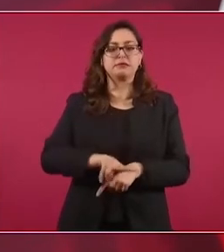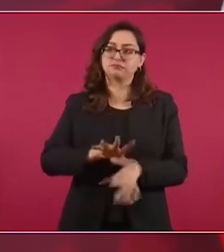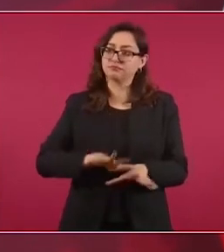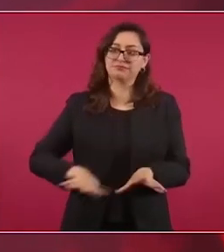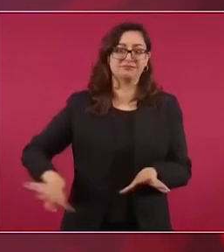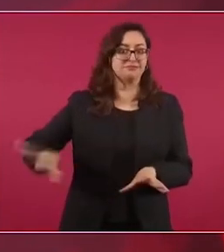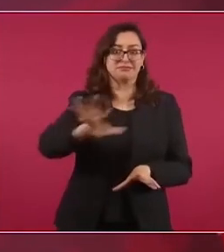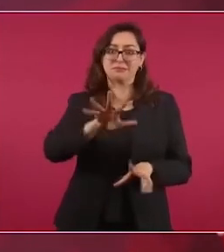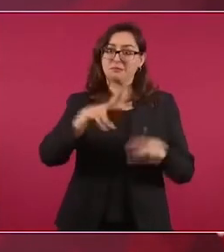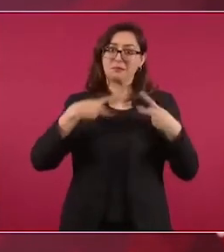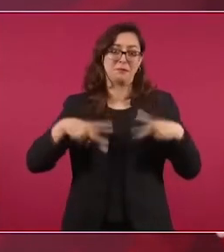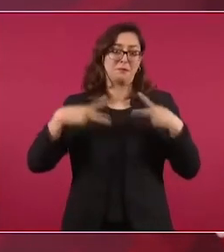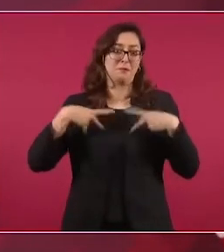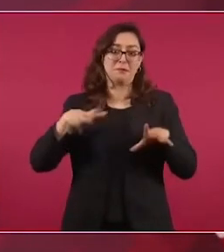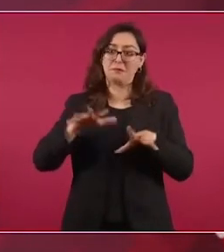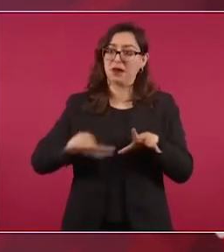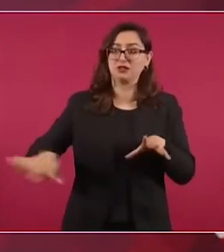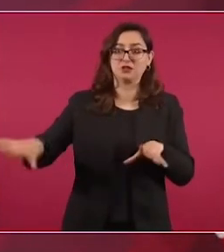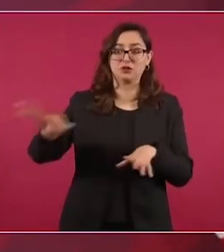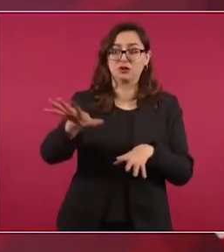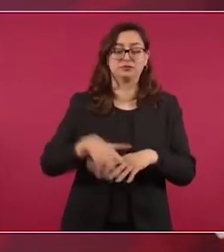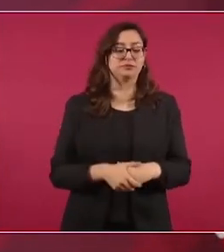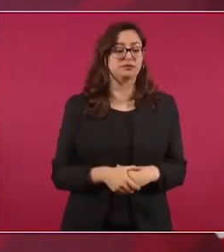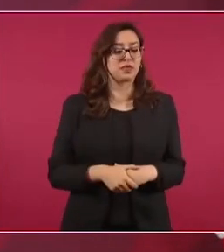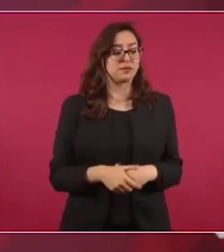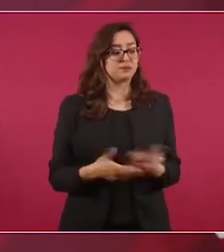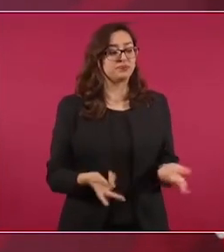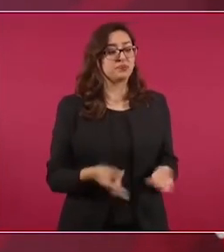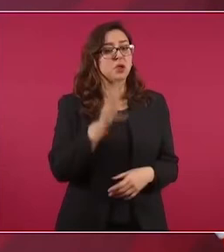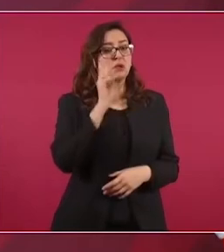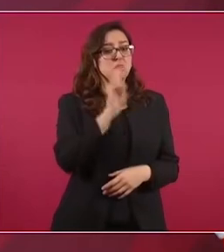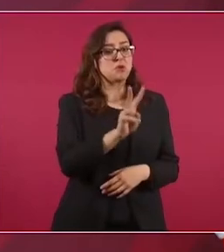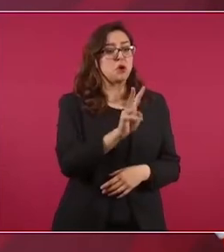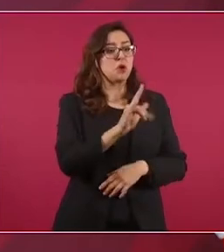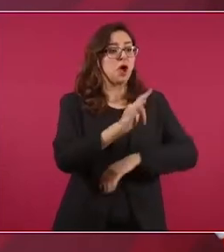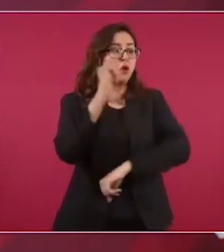Fue viste en una sala de espera usando su celular.